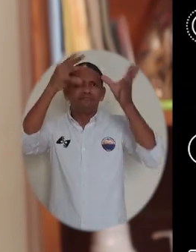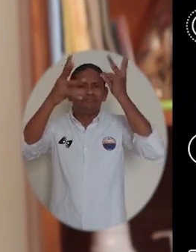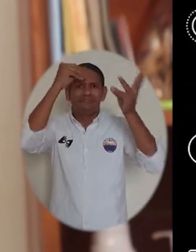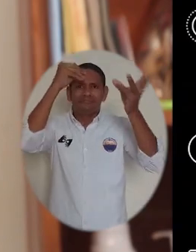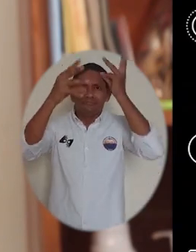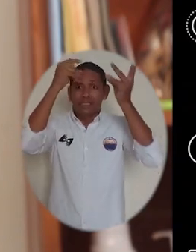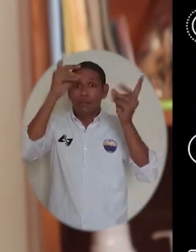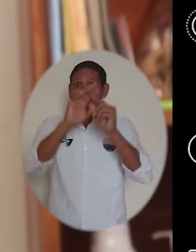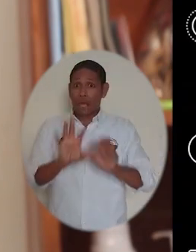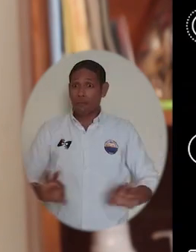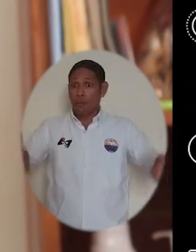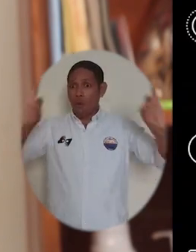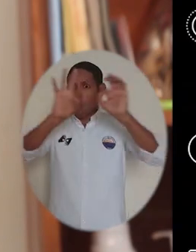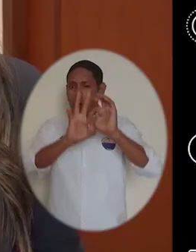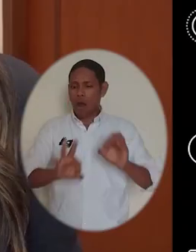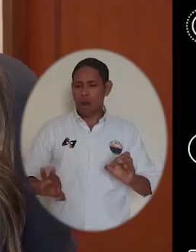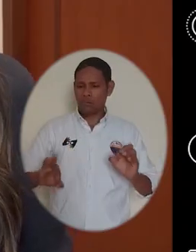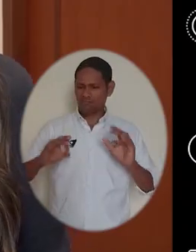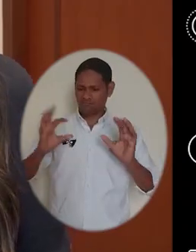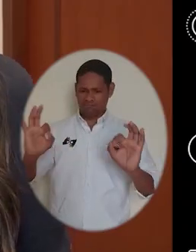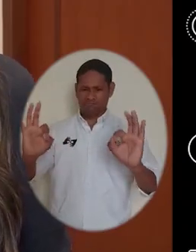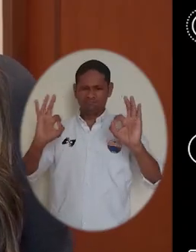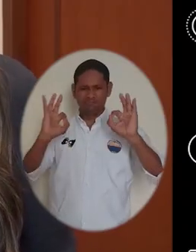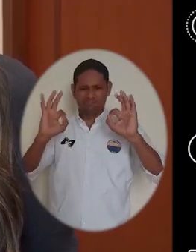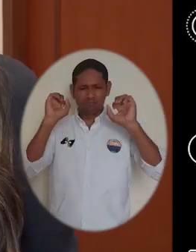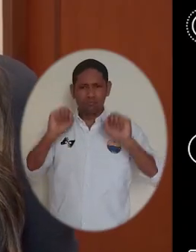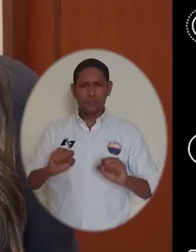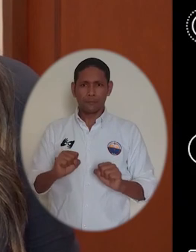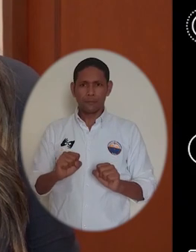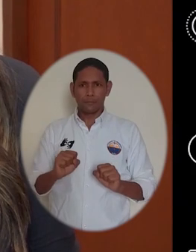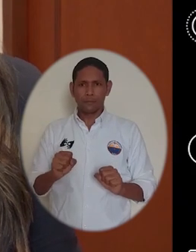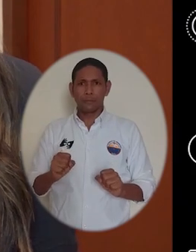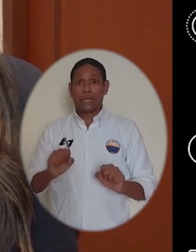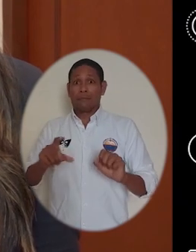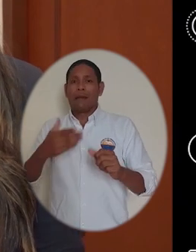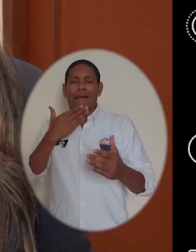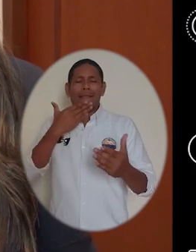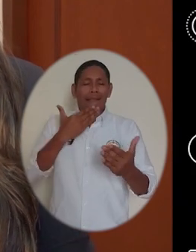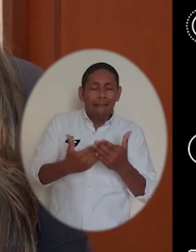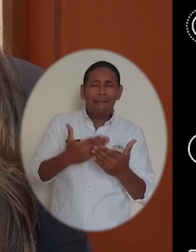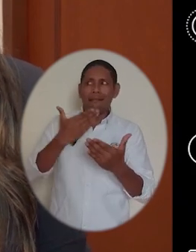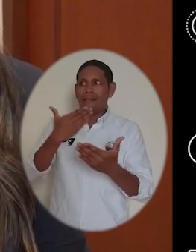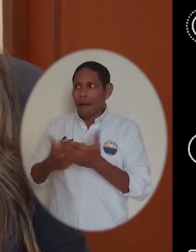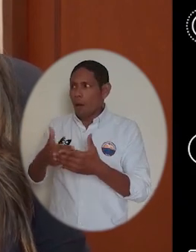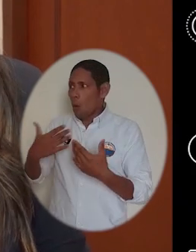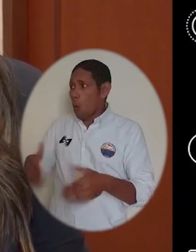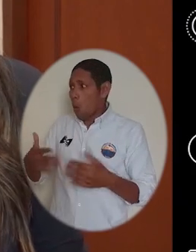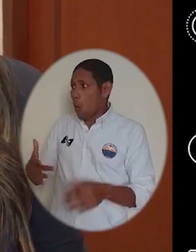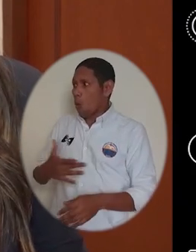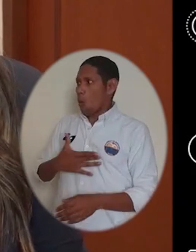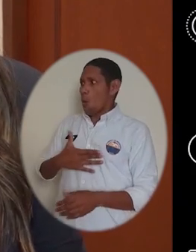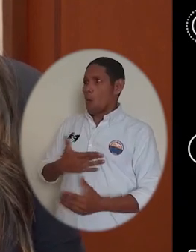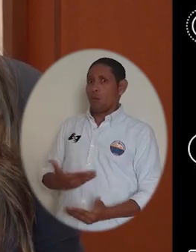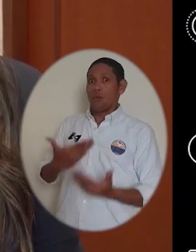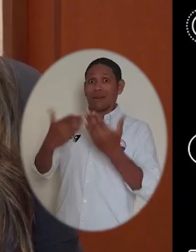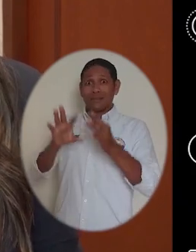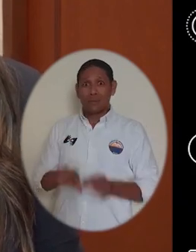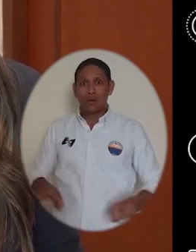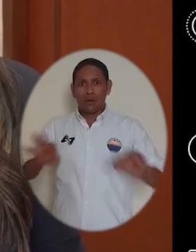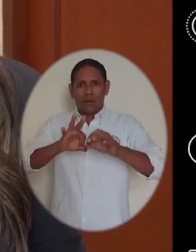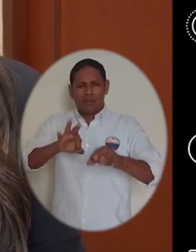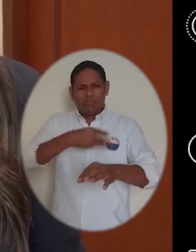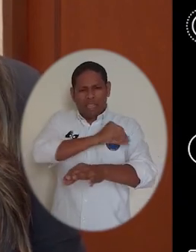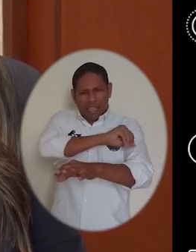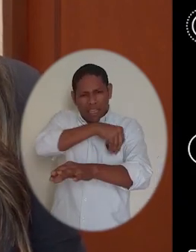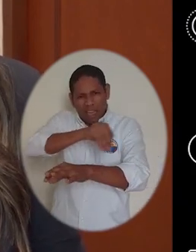de enriquecer su trasegar académico y ofrecerles calidad en cada espacio. Es por ello que cada palabra de agradecimiento es el mejor